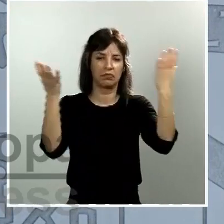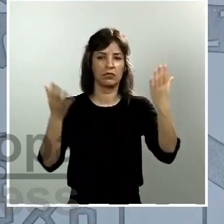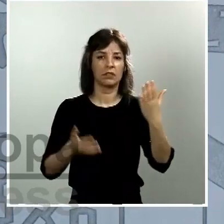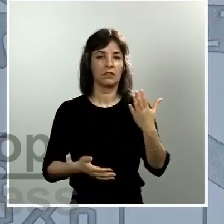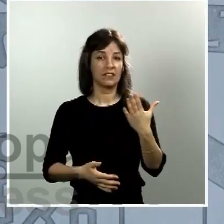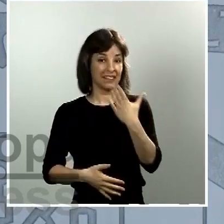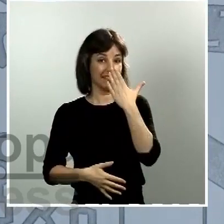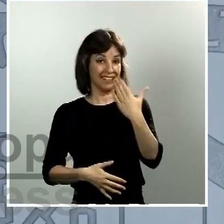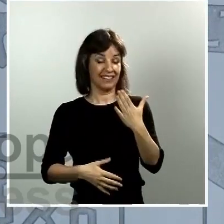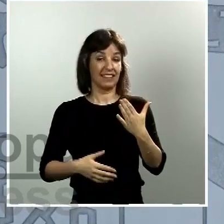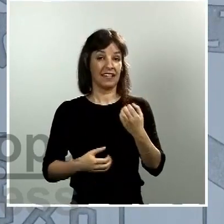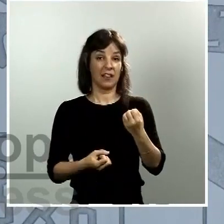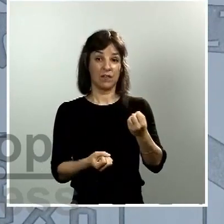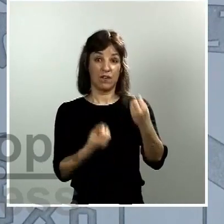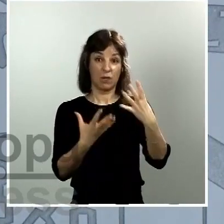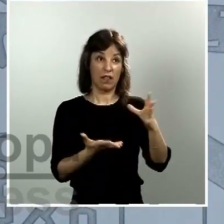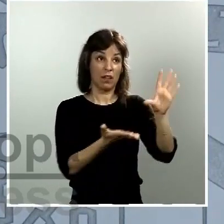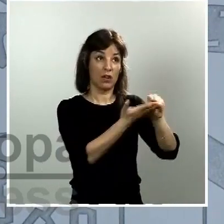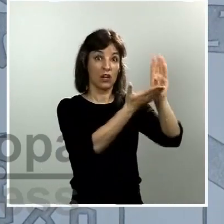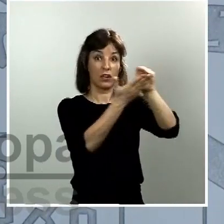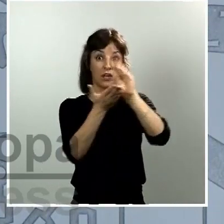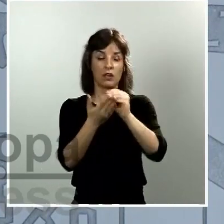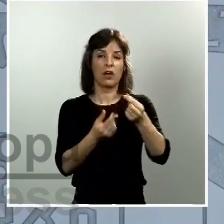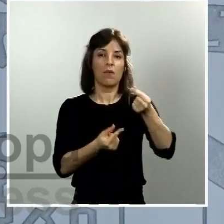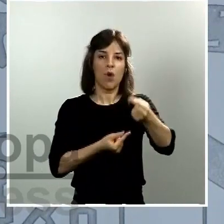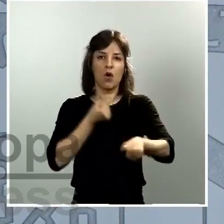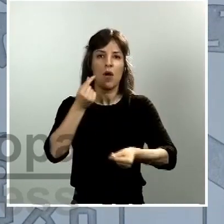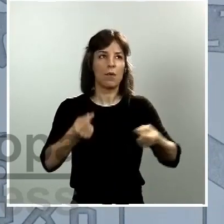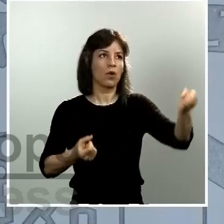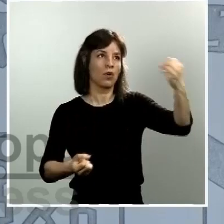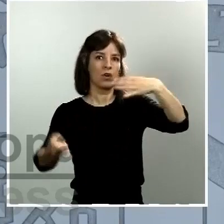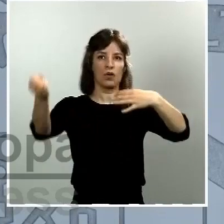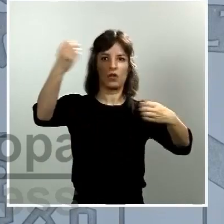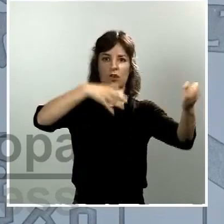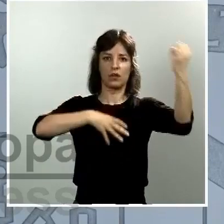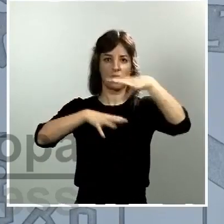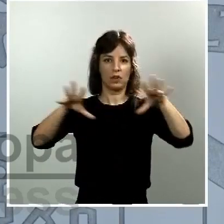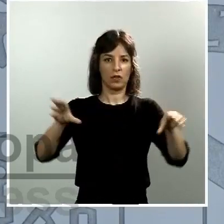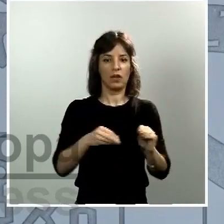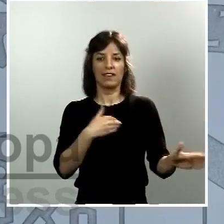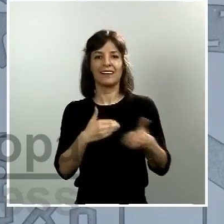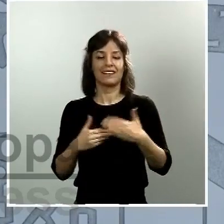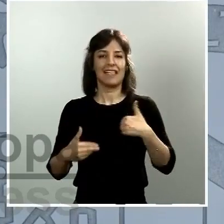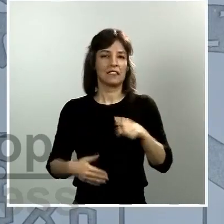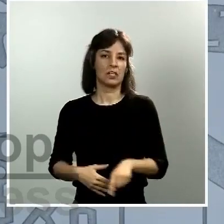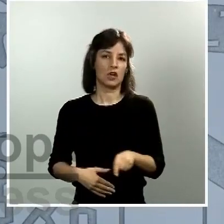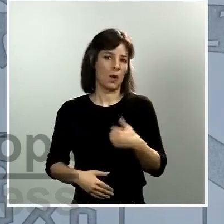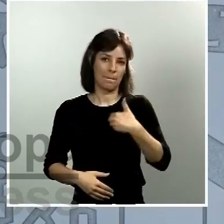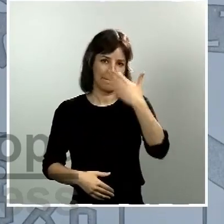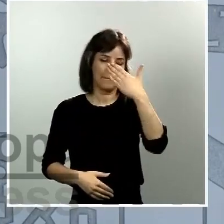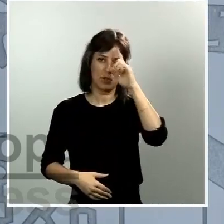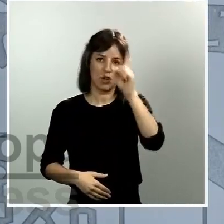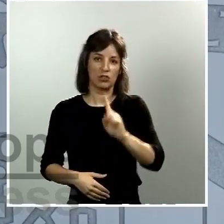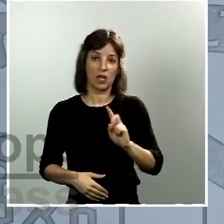la información ha sido progresiva, no sé si se ha cerrado ya o no, este análisis lo lleva otra unidad con la que yo obviamente